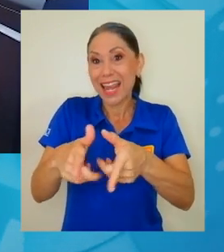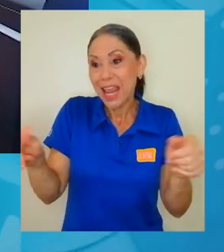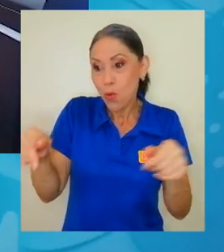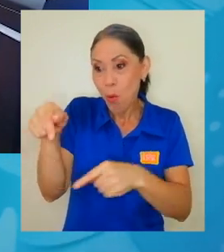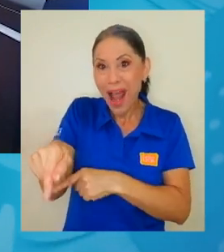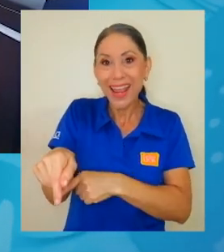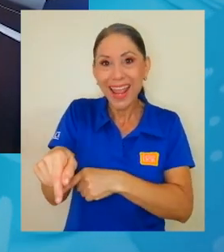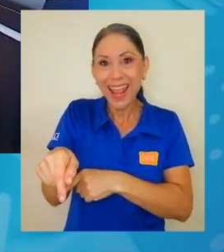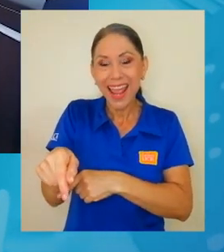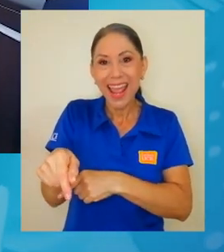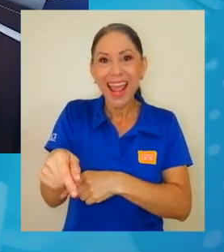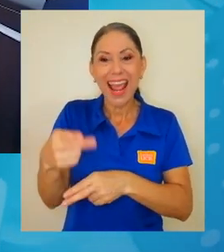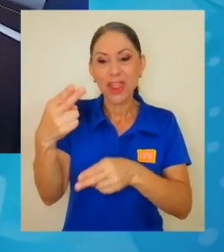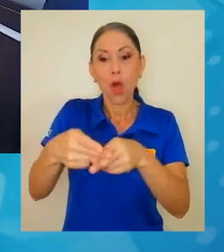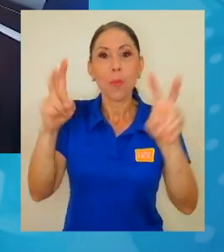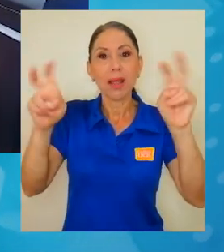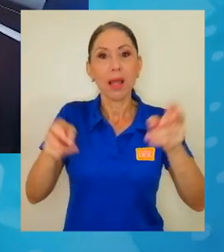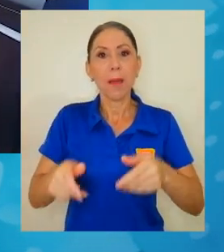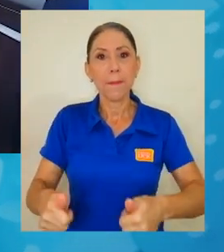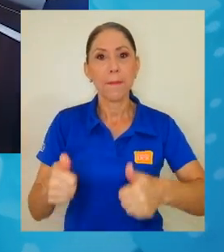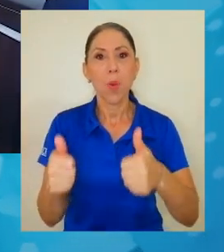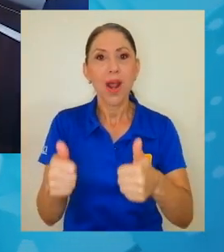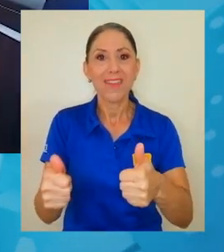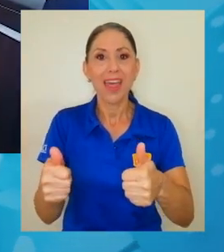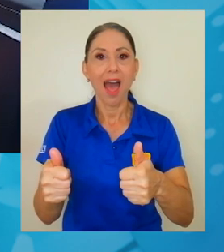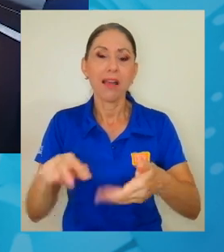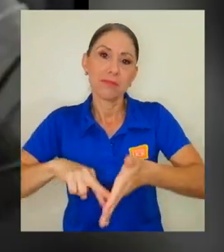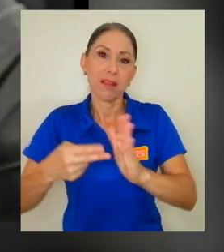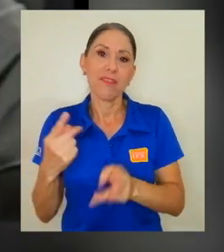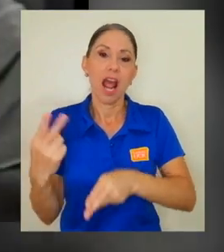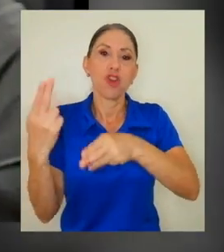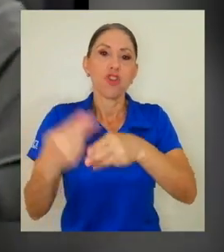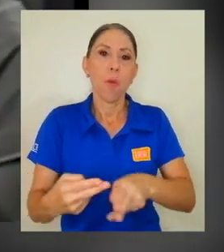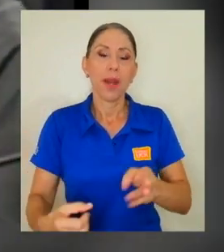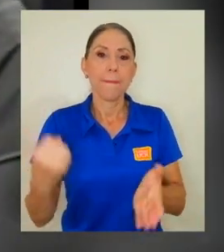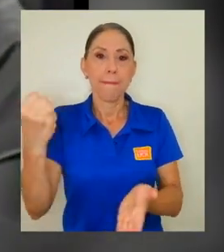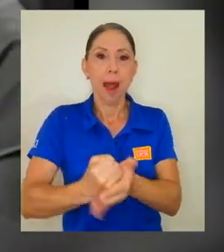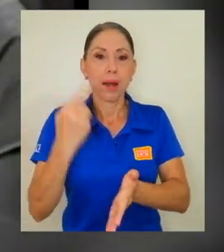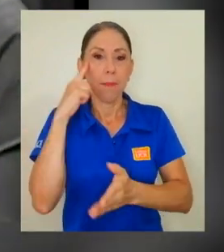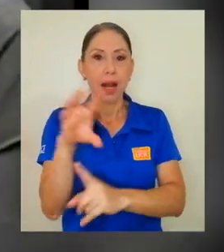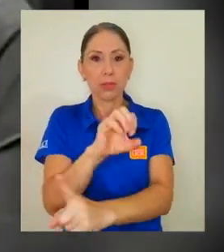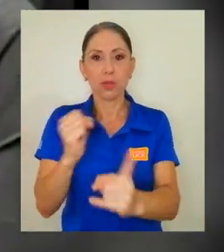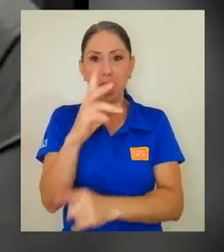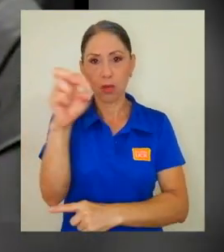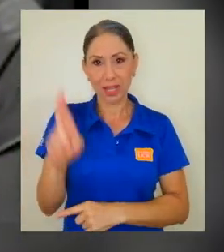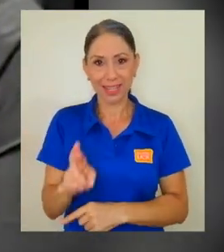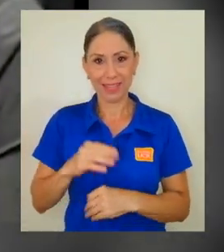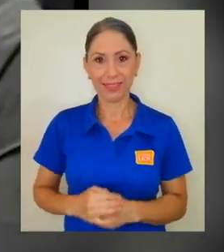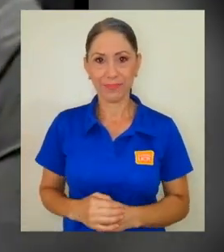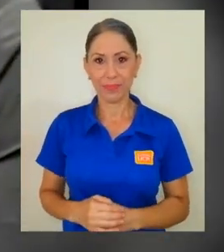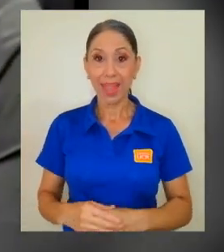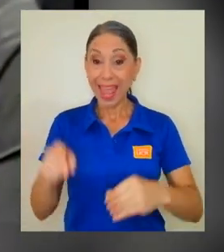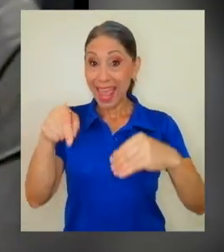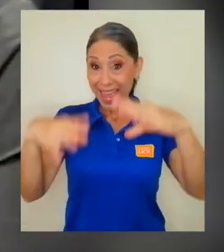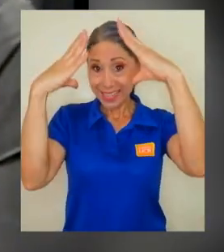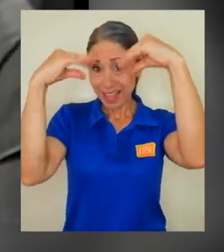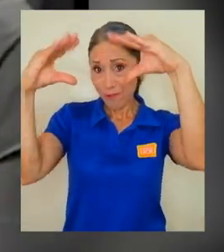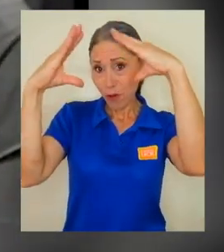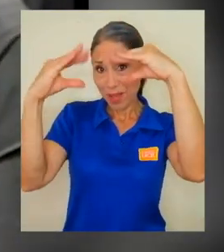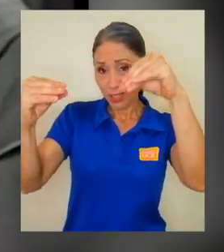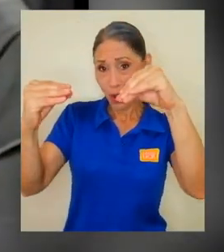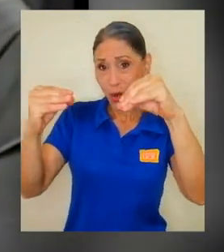Pura Vida pasa a ser un nombre marca para la sociedad costarricense. Esta información